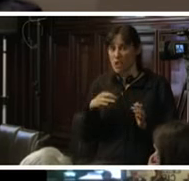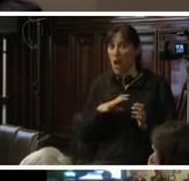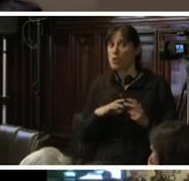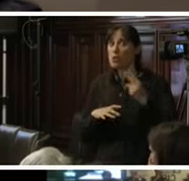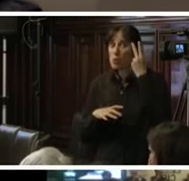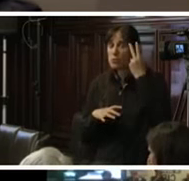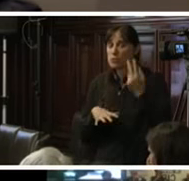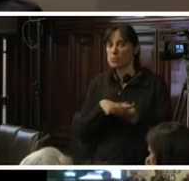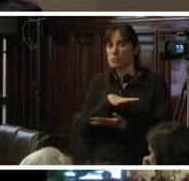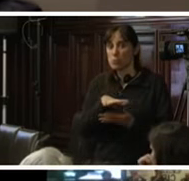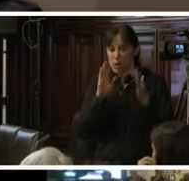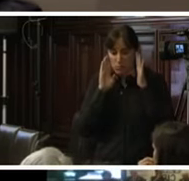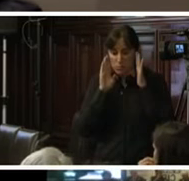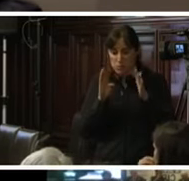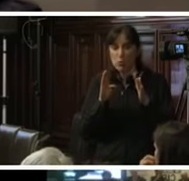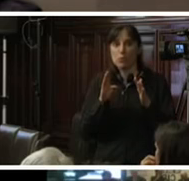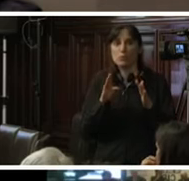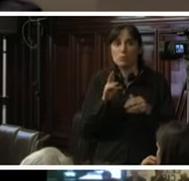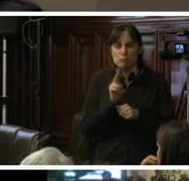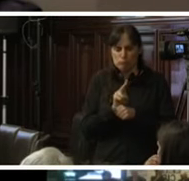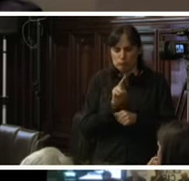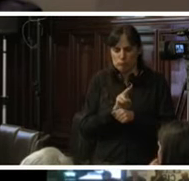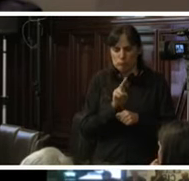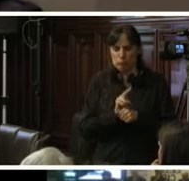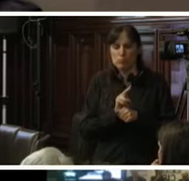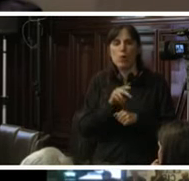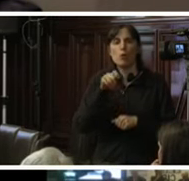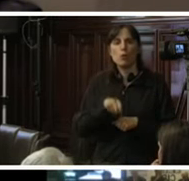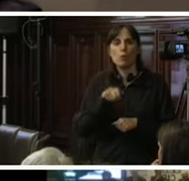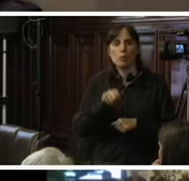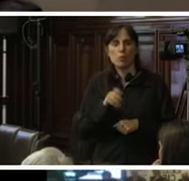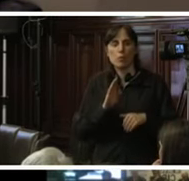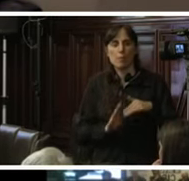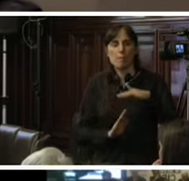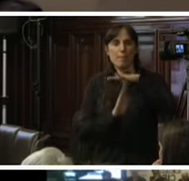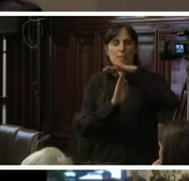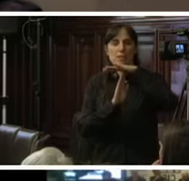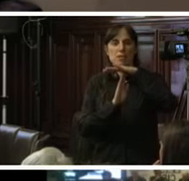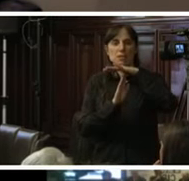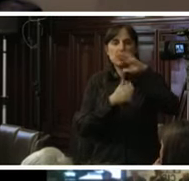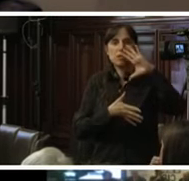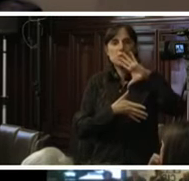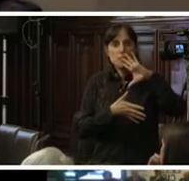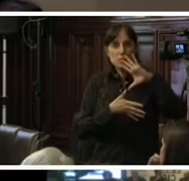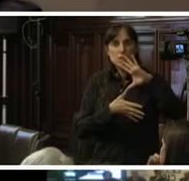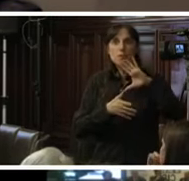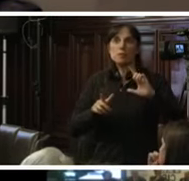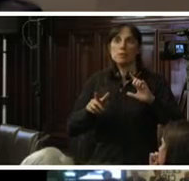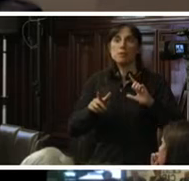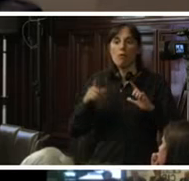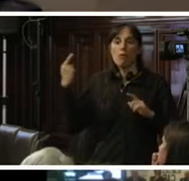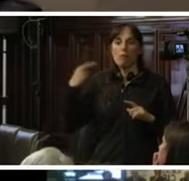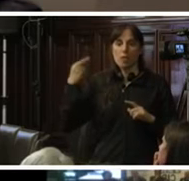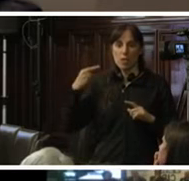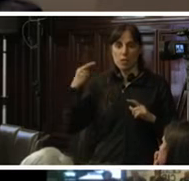bajo supervisión de la Corte Interamericana que contienen obligaciones para el Estado peruano, los